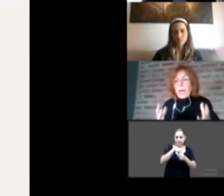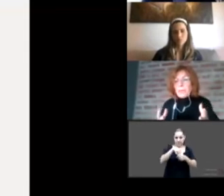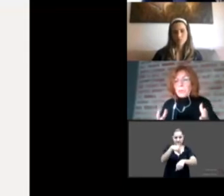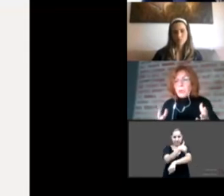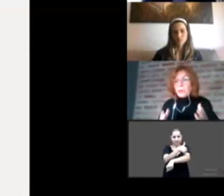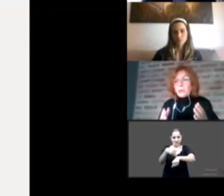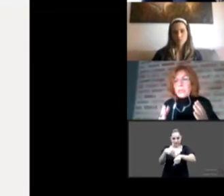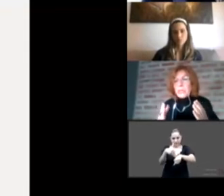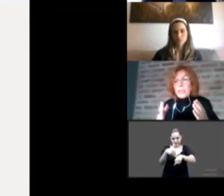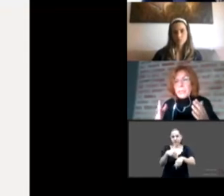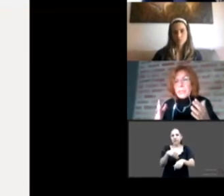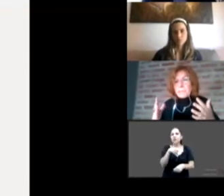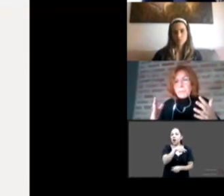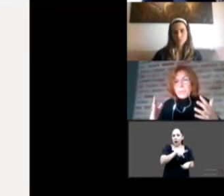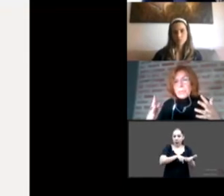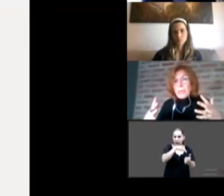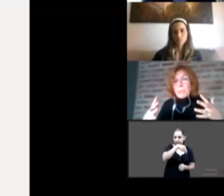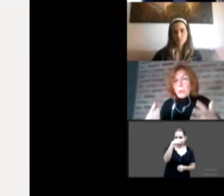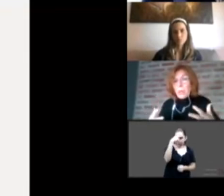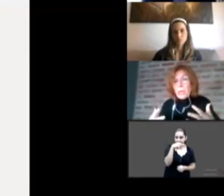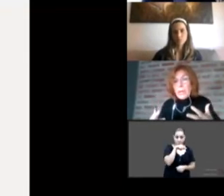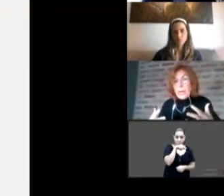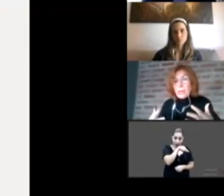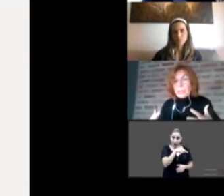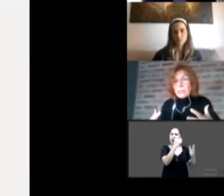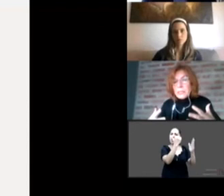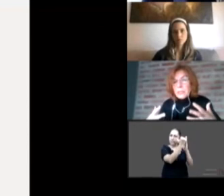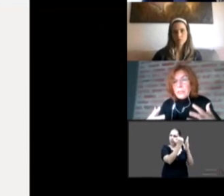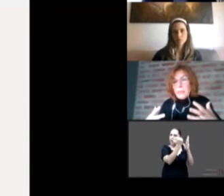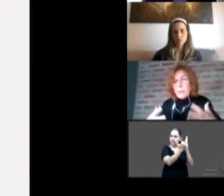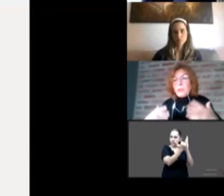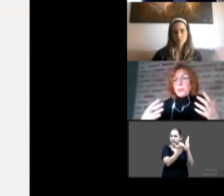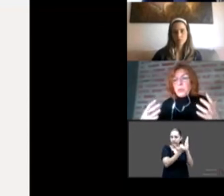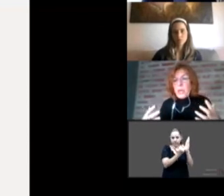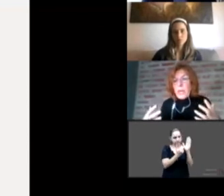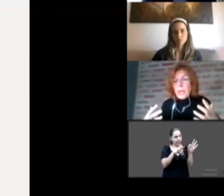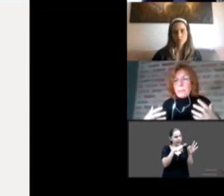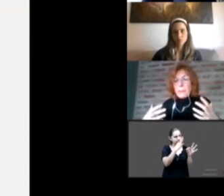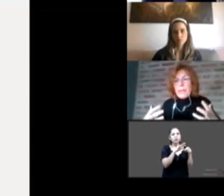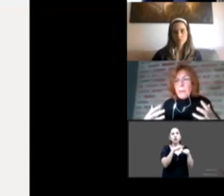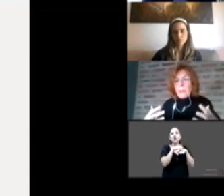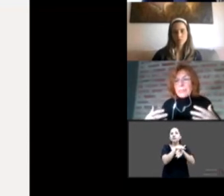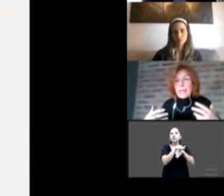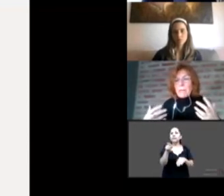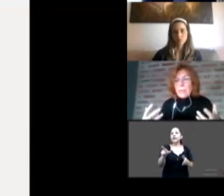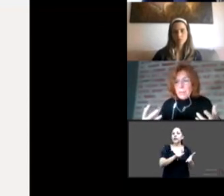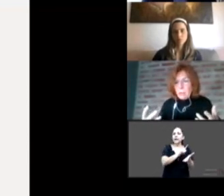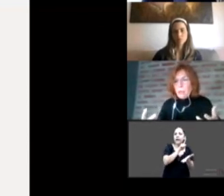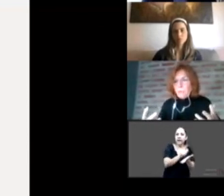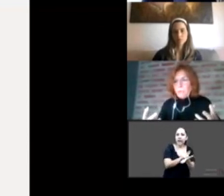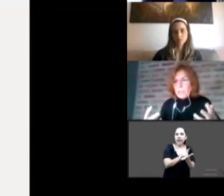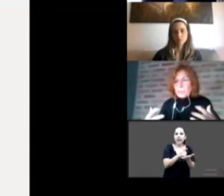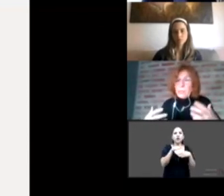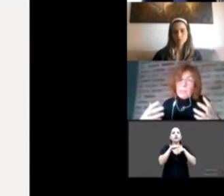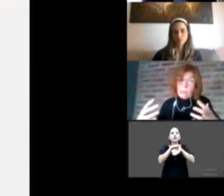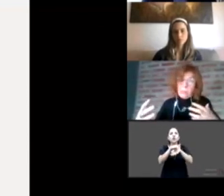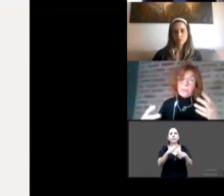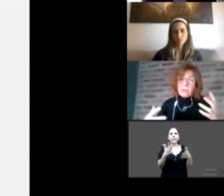los parámetros del marco legal, del marco institucional aplicables a México.